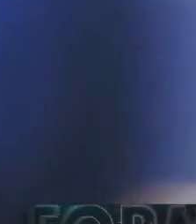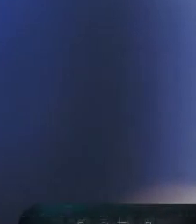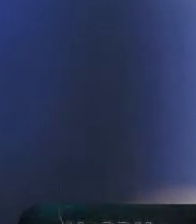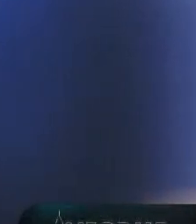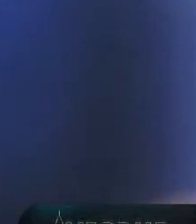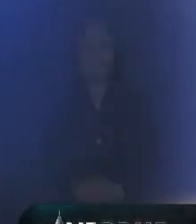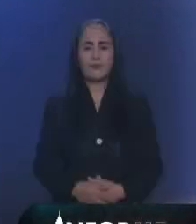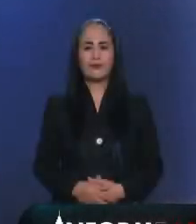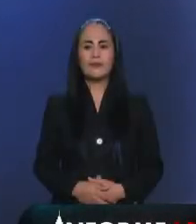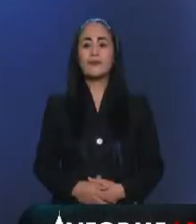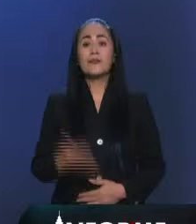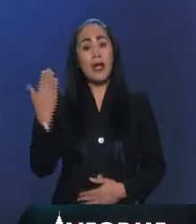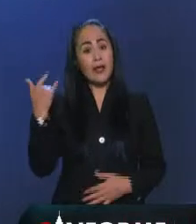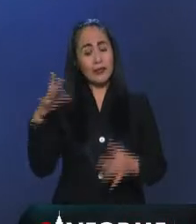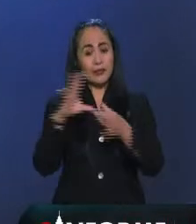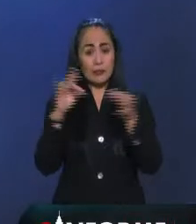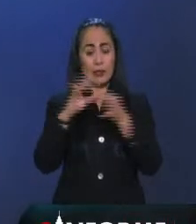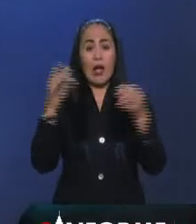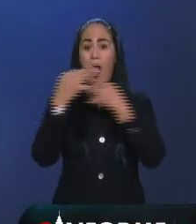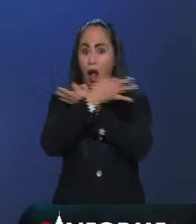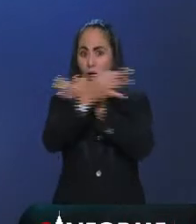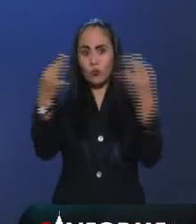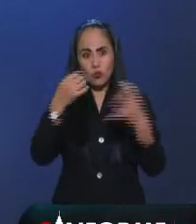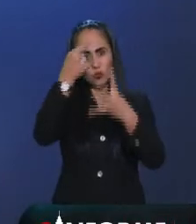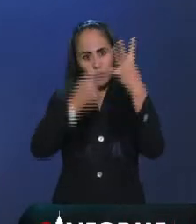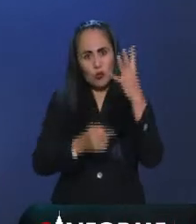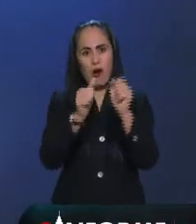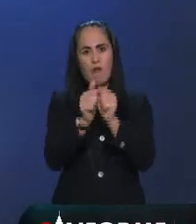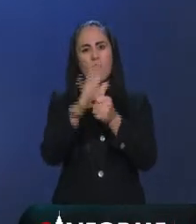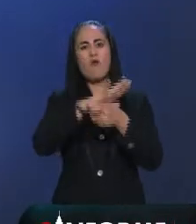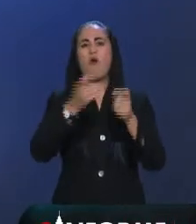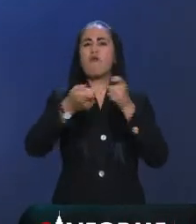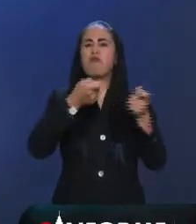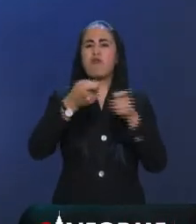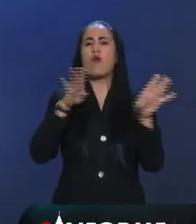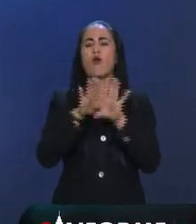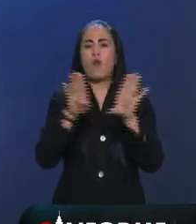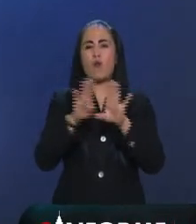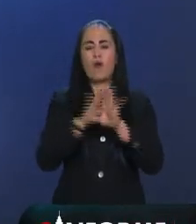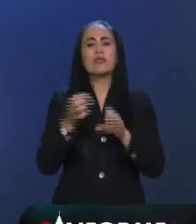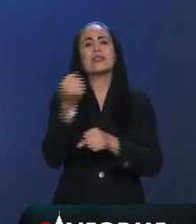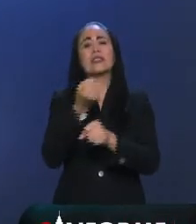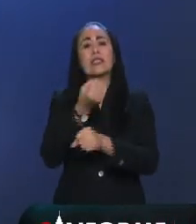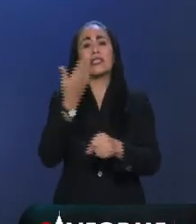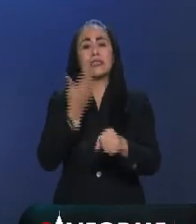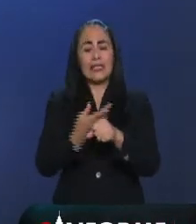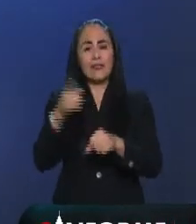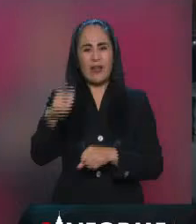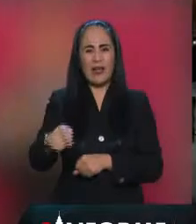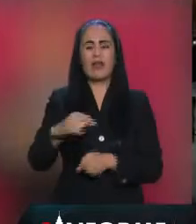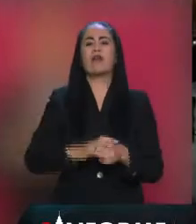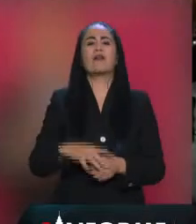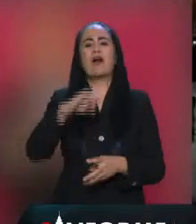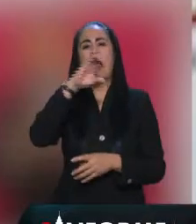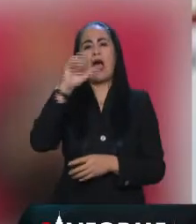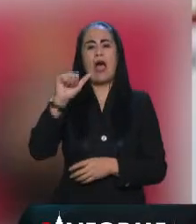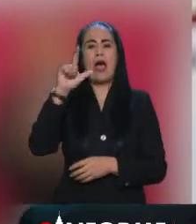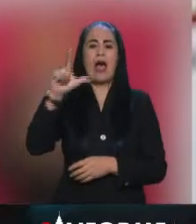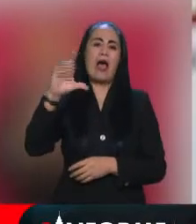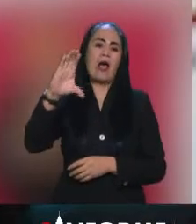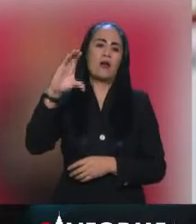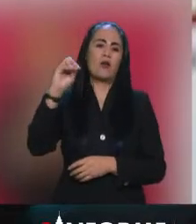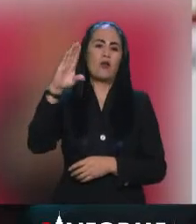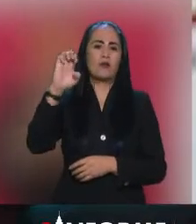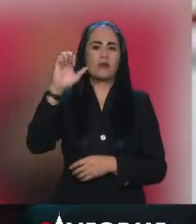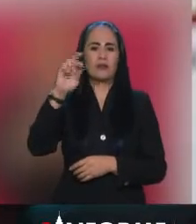Como ya le adelantábamos, grandes anuncios para hacer frente a la pandemia. El secretario de Salud, Jorge Alcocer, informó que el personal educativo del país